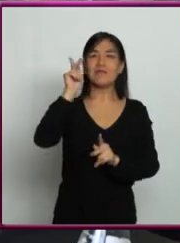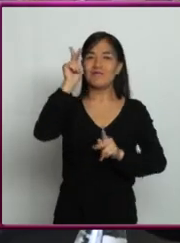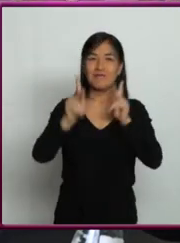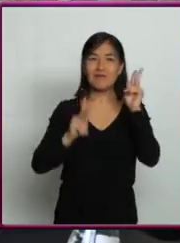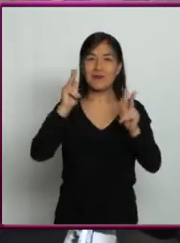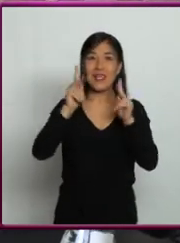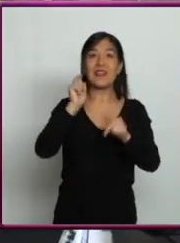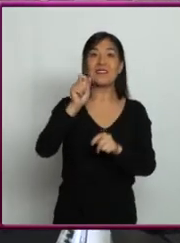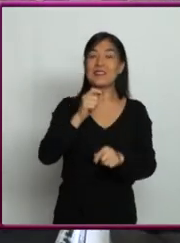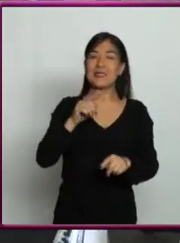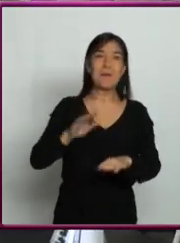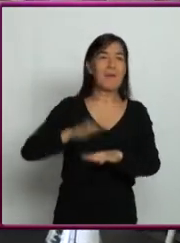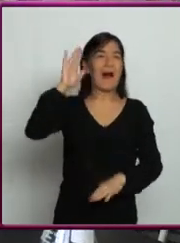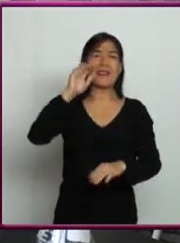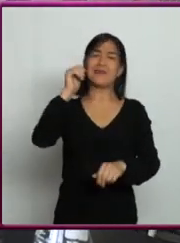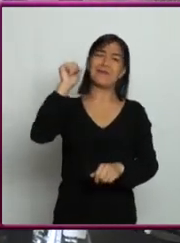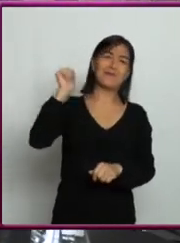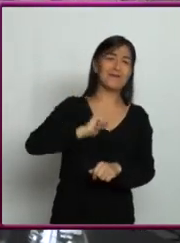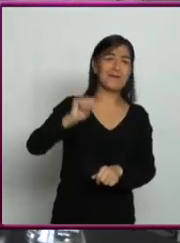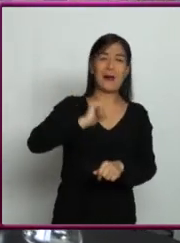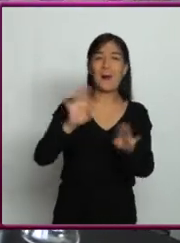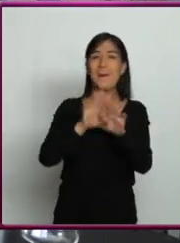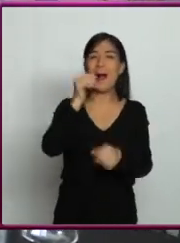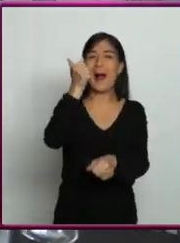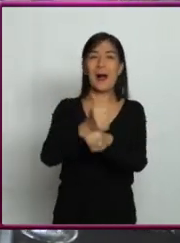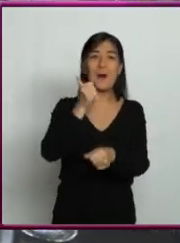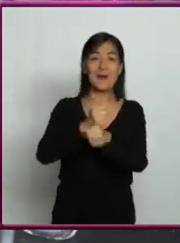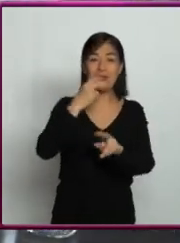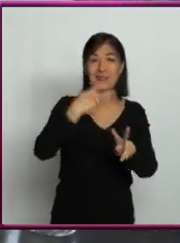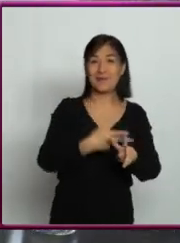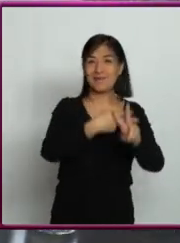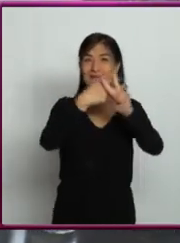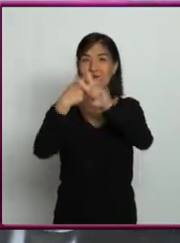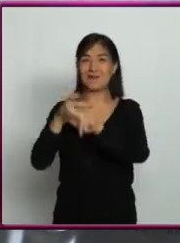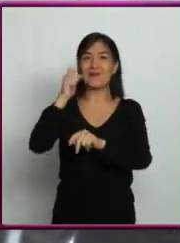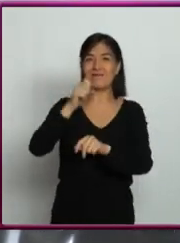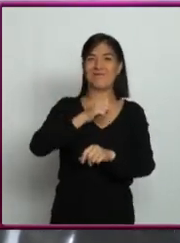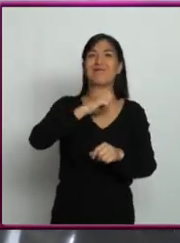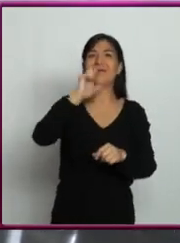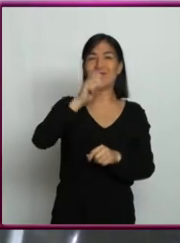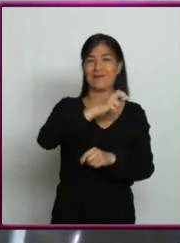auténtica abuelita de la galaxia, la estrella más antigua de la Vía Láctea.